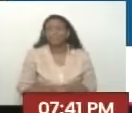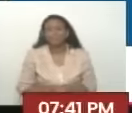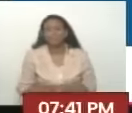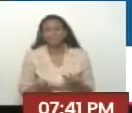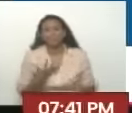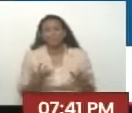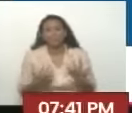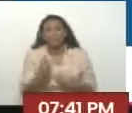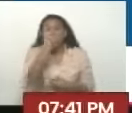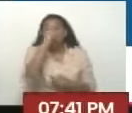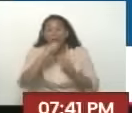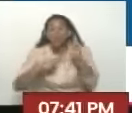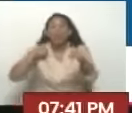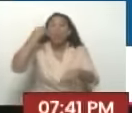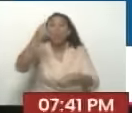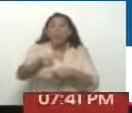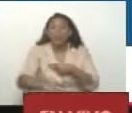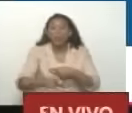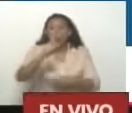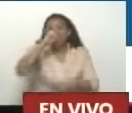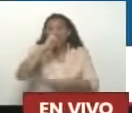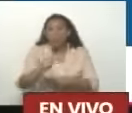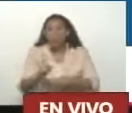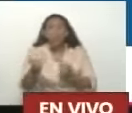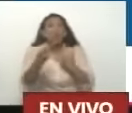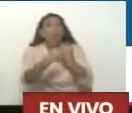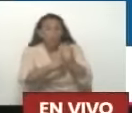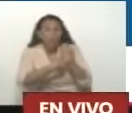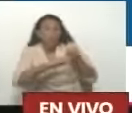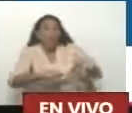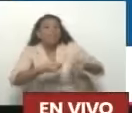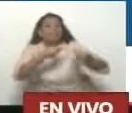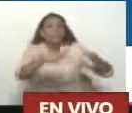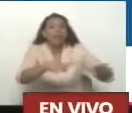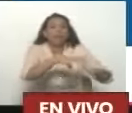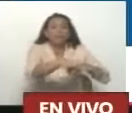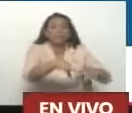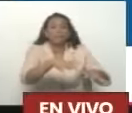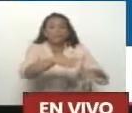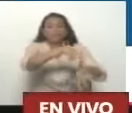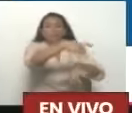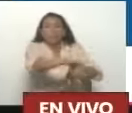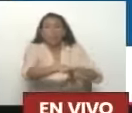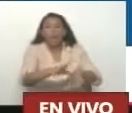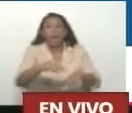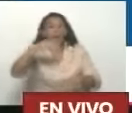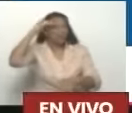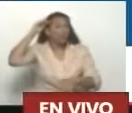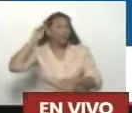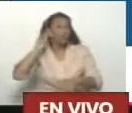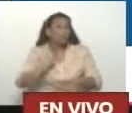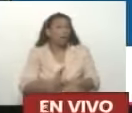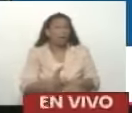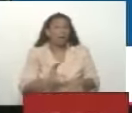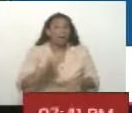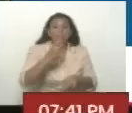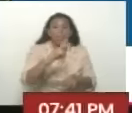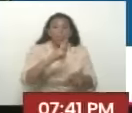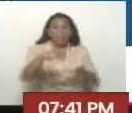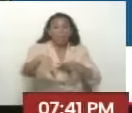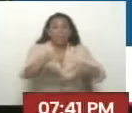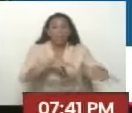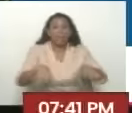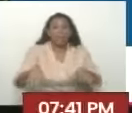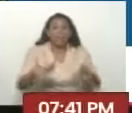Un año después Si Guaidó Entregó La oposición En cuatro pedazos La Sayona La entregó En doce pedazos